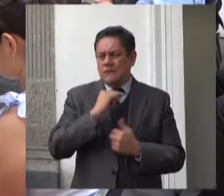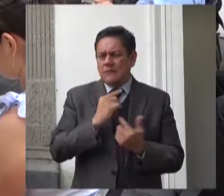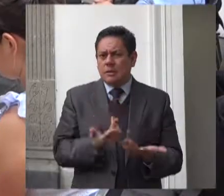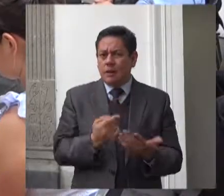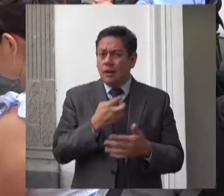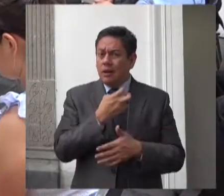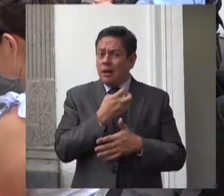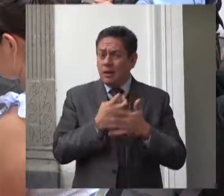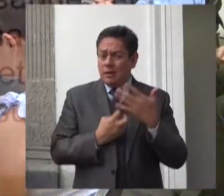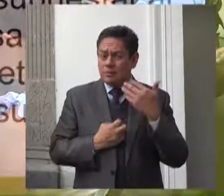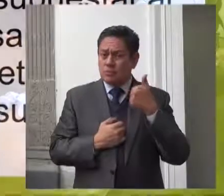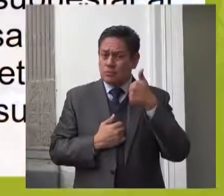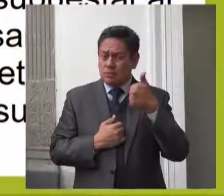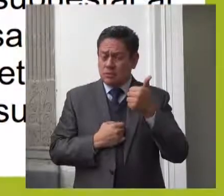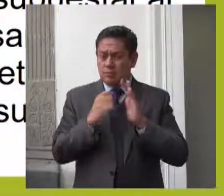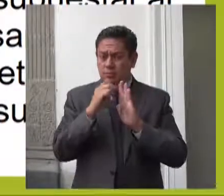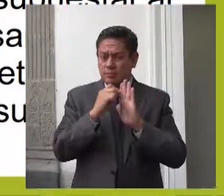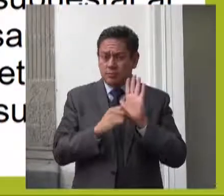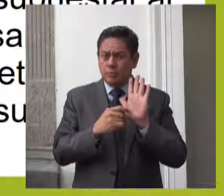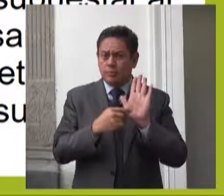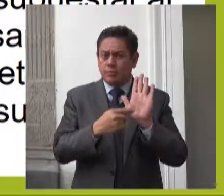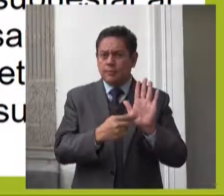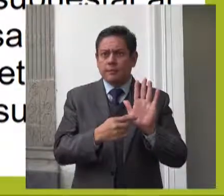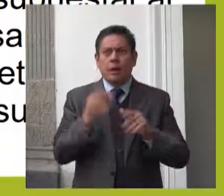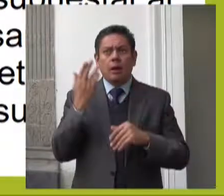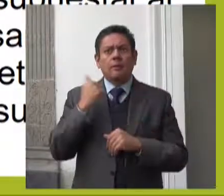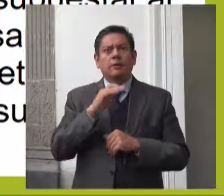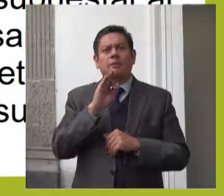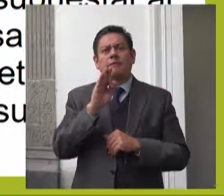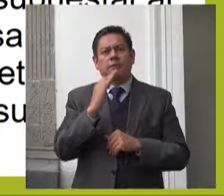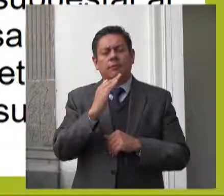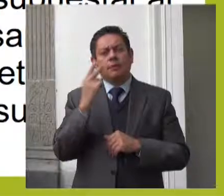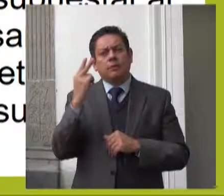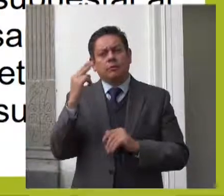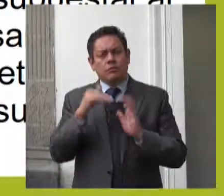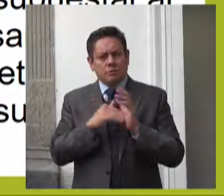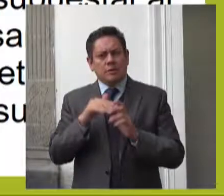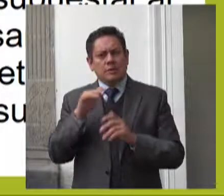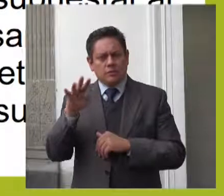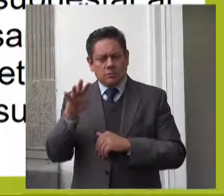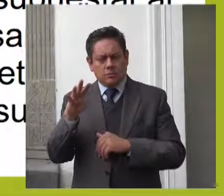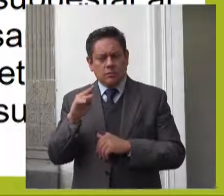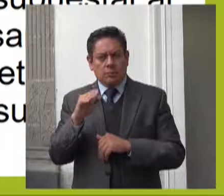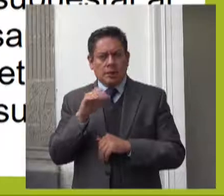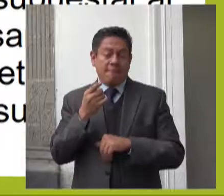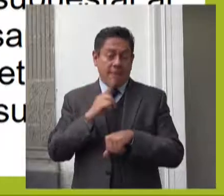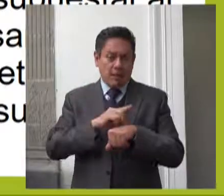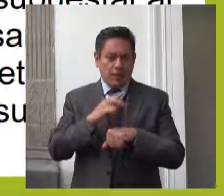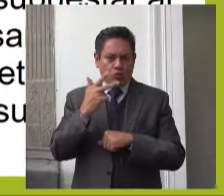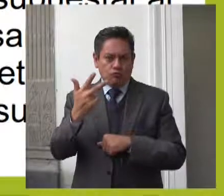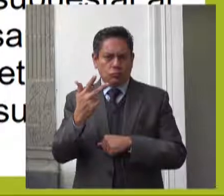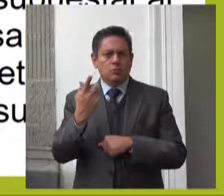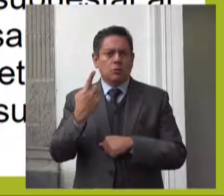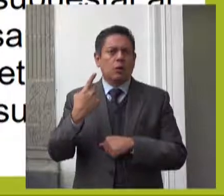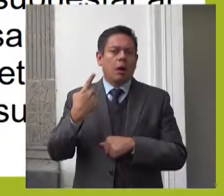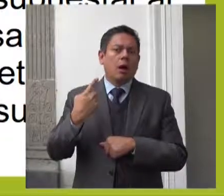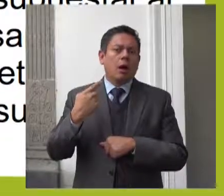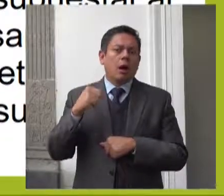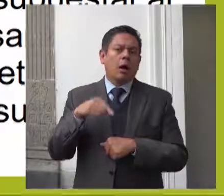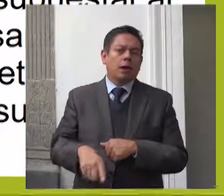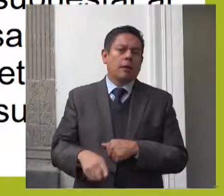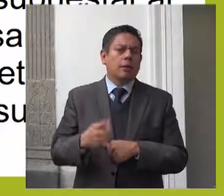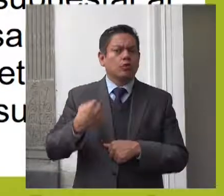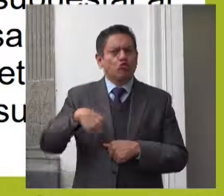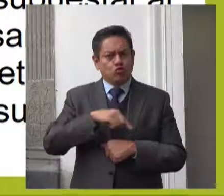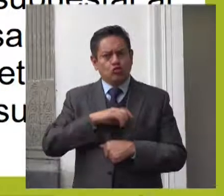El 8 de febrero de 2019, la Comisión Nacional dirigió un pronunciamiento al presidente de la mesa